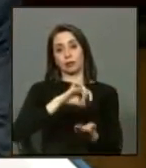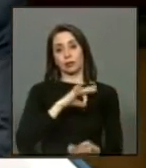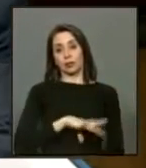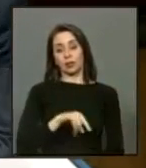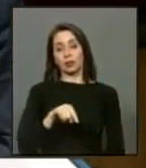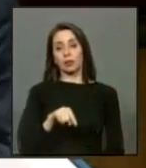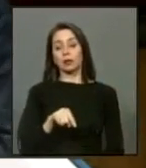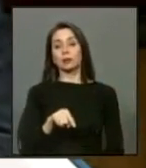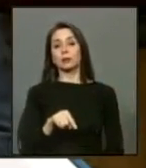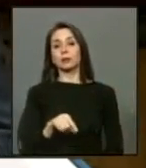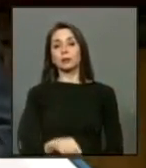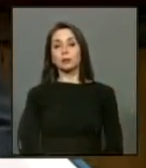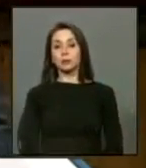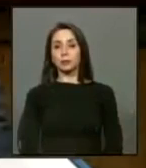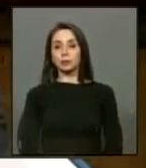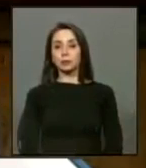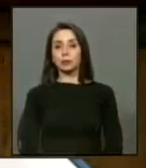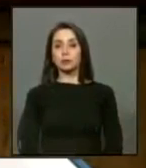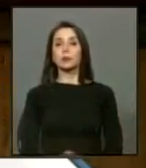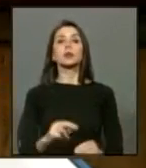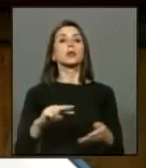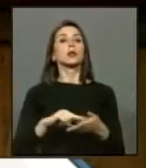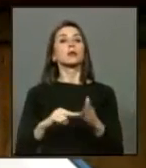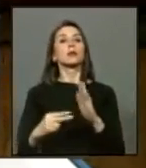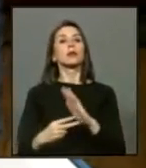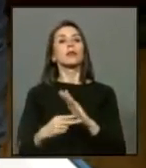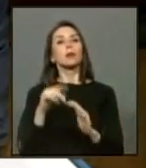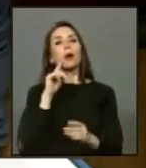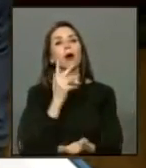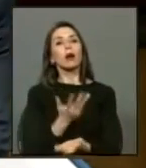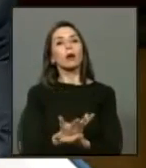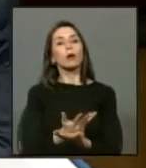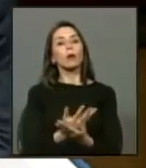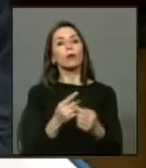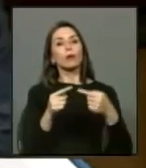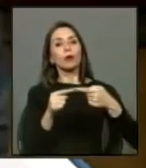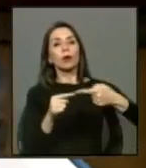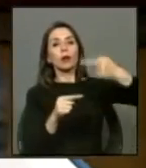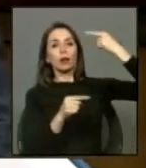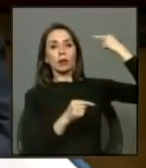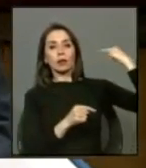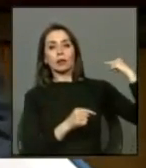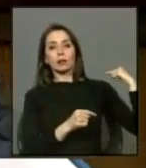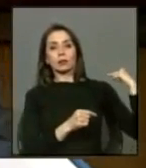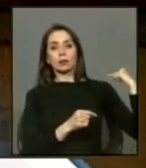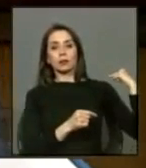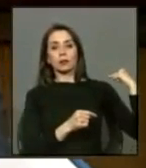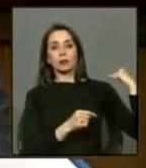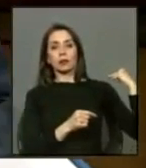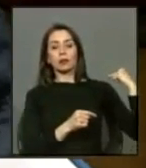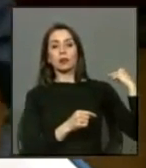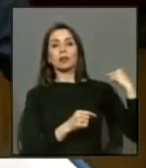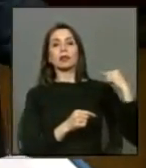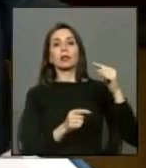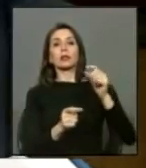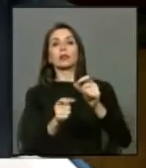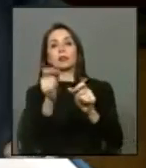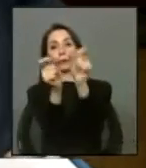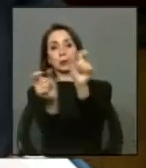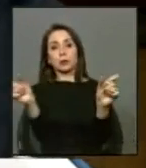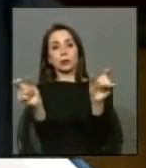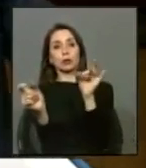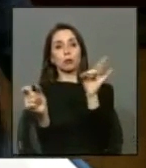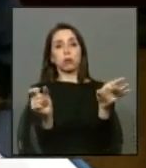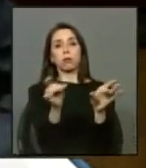los problemas suscitados en su oportunidad, como la violación a los derechos humanos.